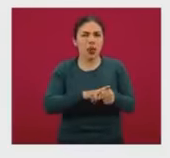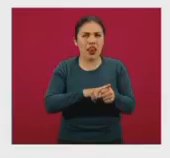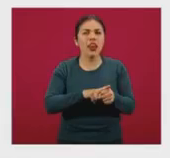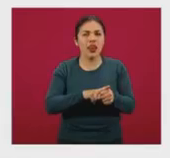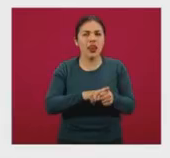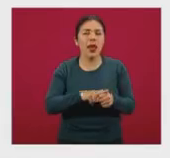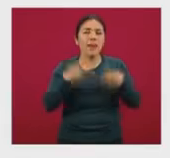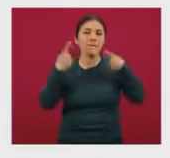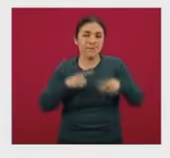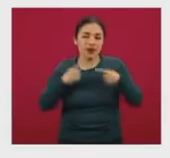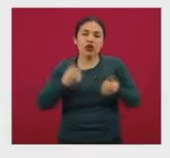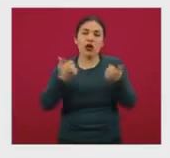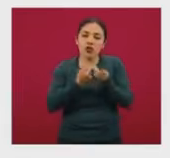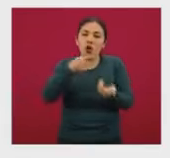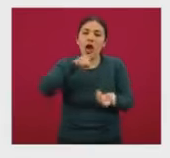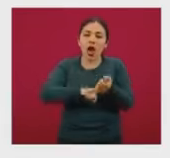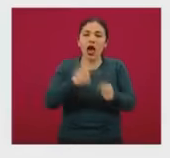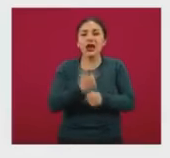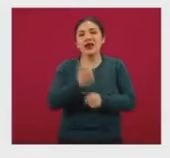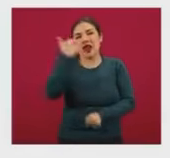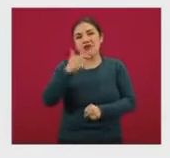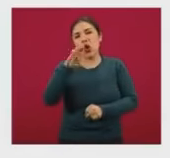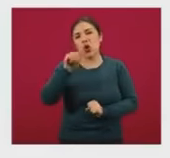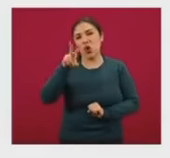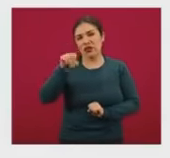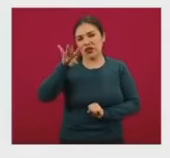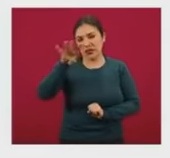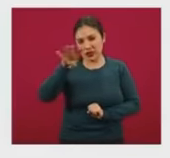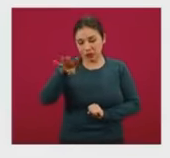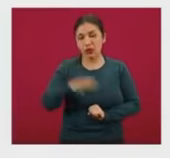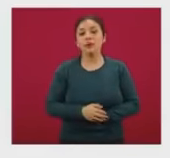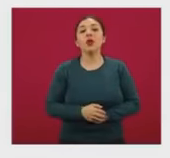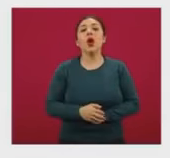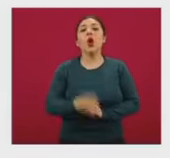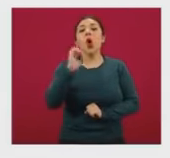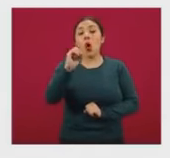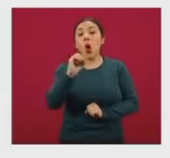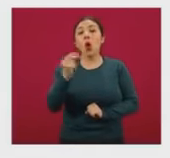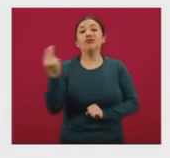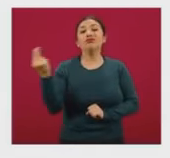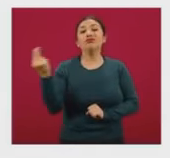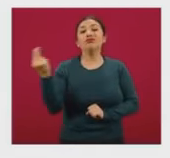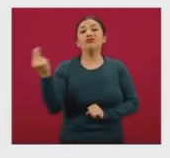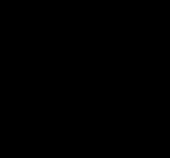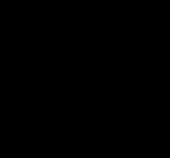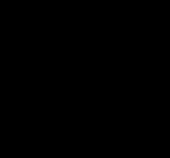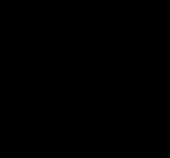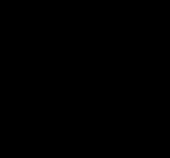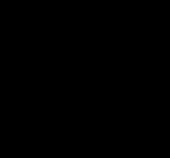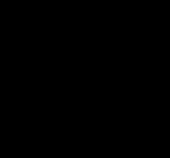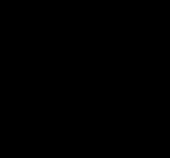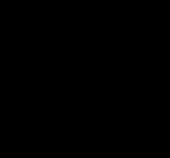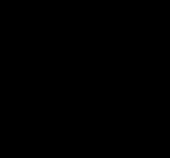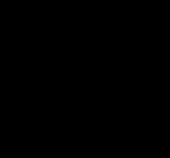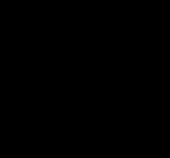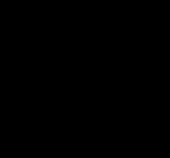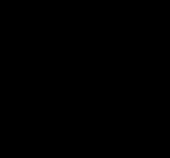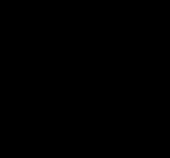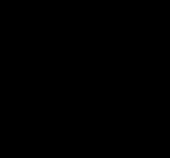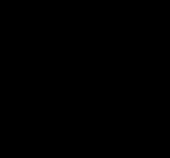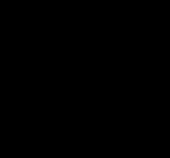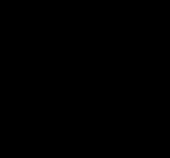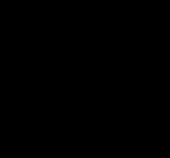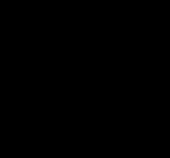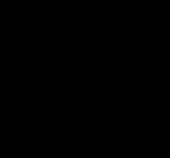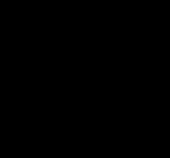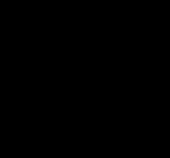para los pacientes graves con signos de alarma o en algunos casos que requieren una hospitalización oportuna para efectos de iniciar